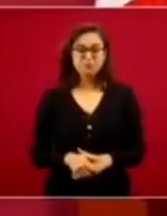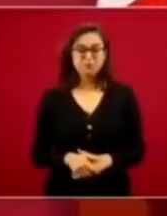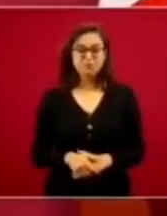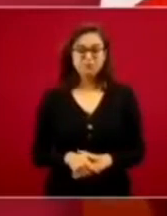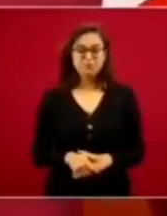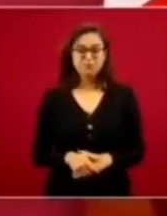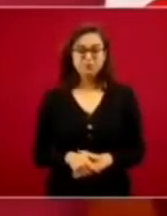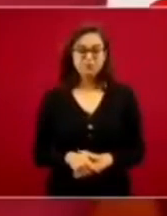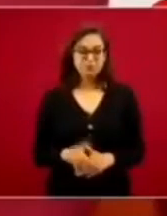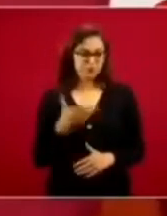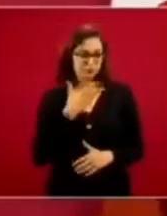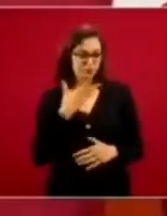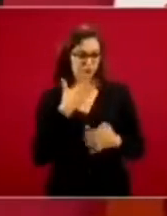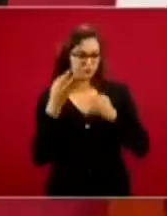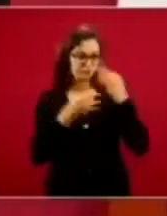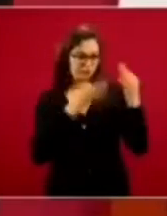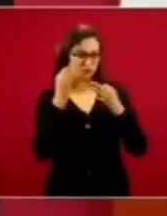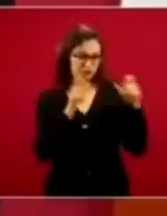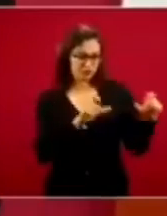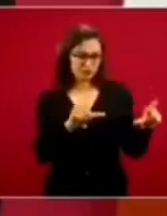A ver si no tienen la nota.